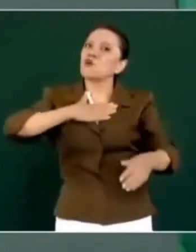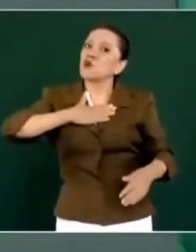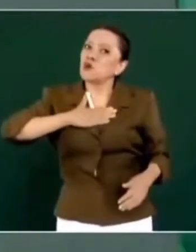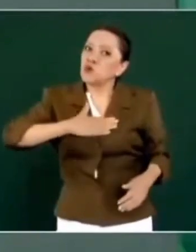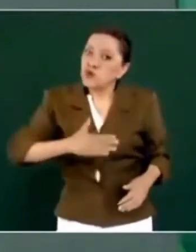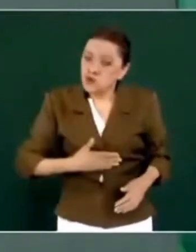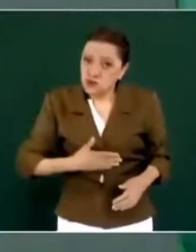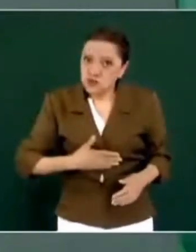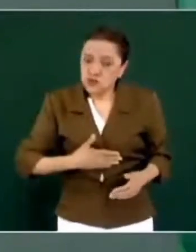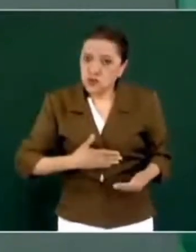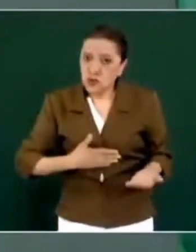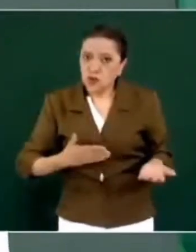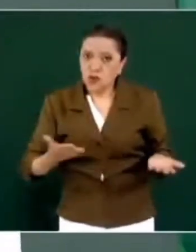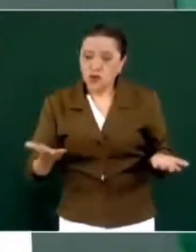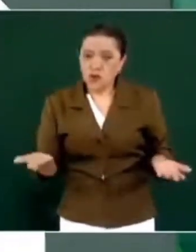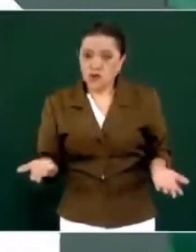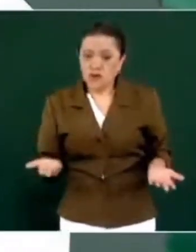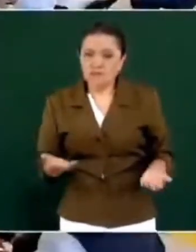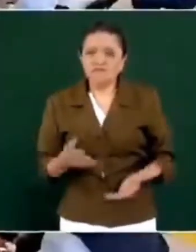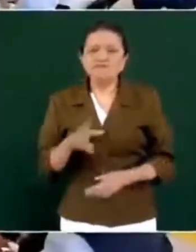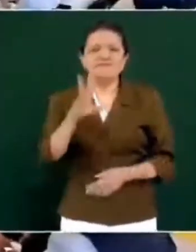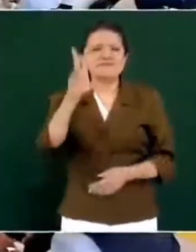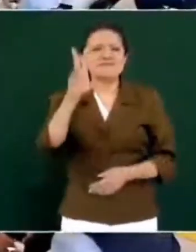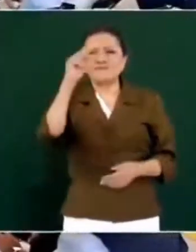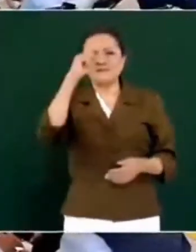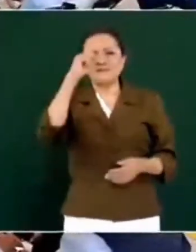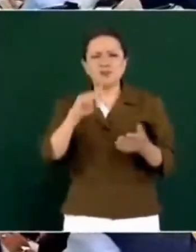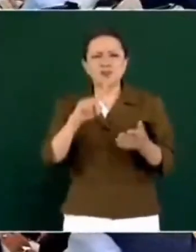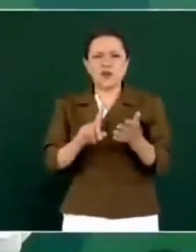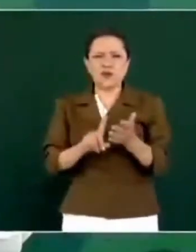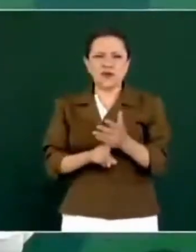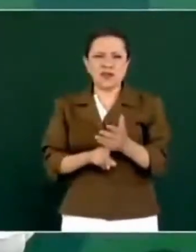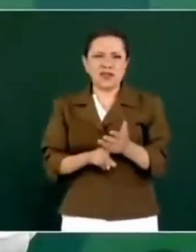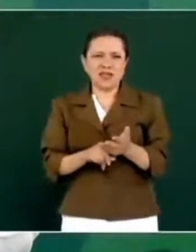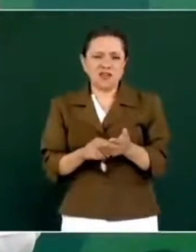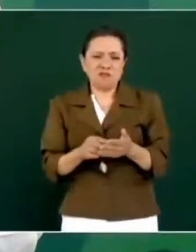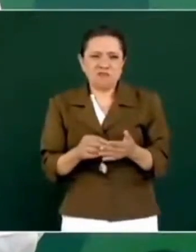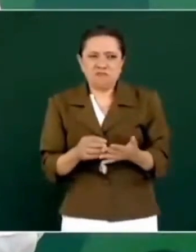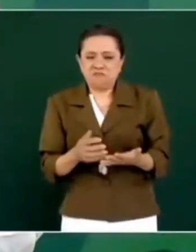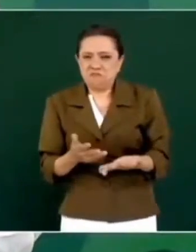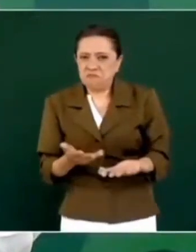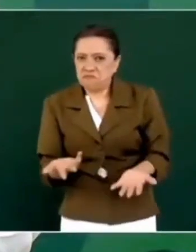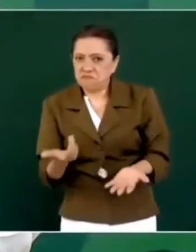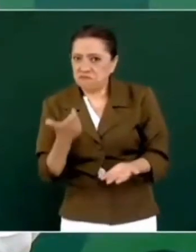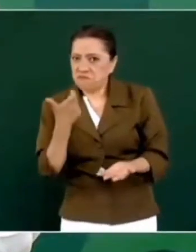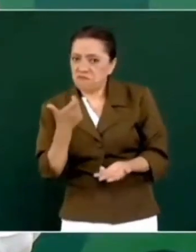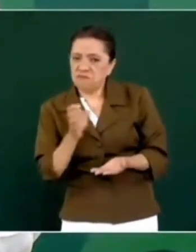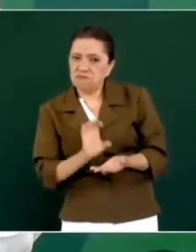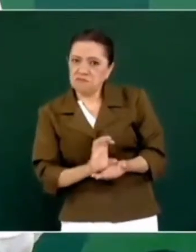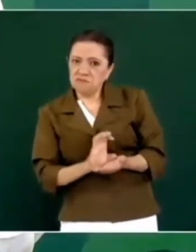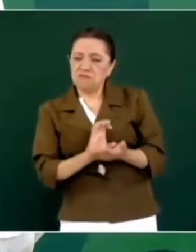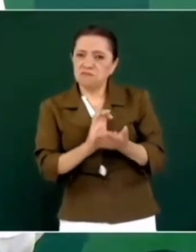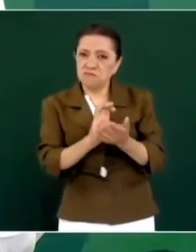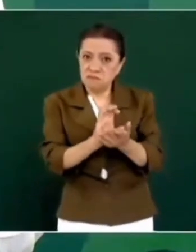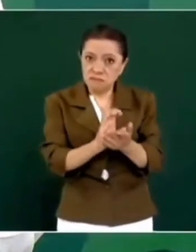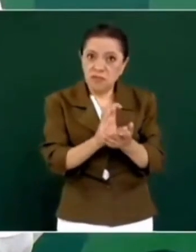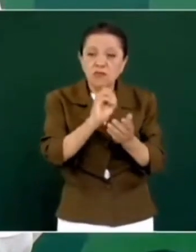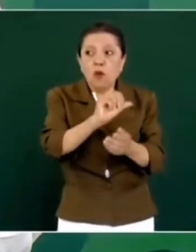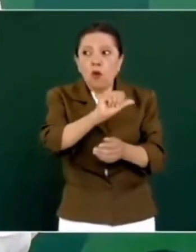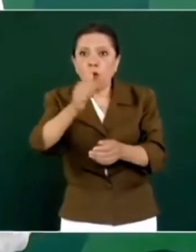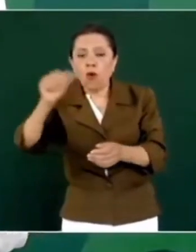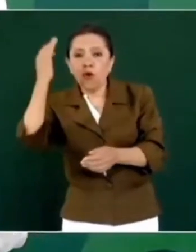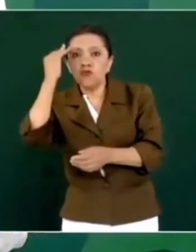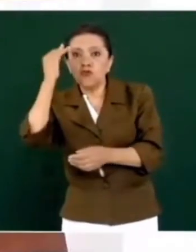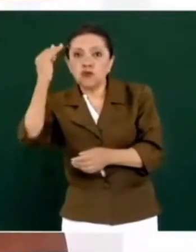que no creo yo les hubiesen dado en otros tiempos